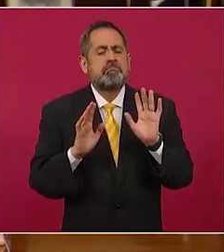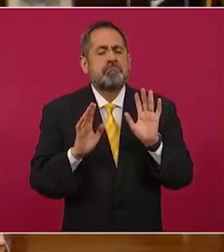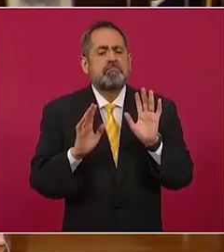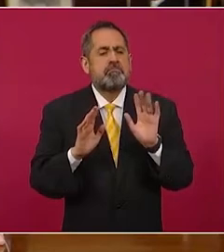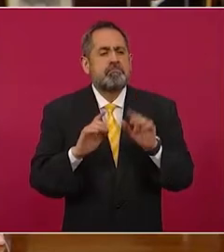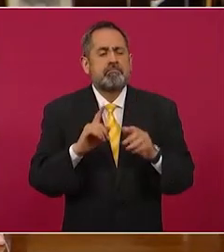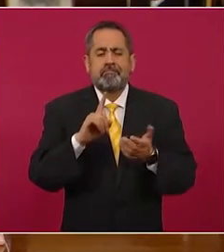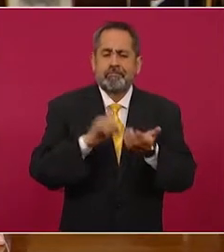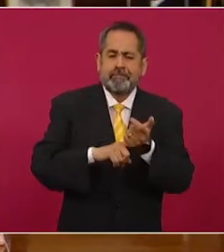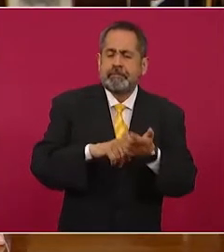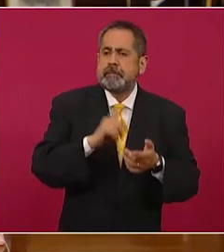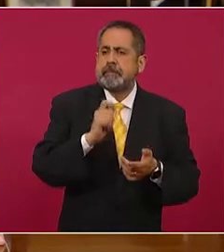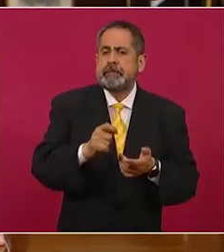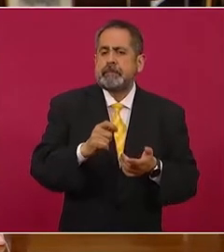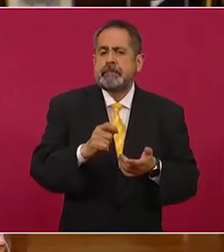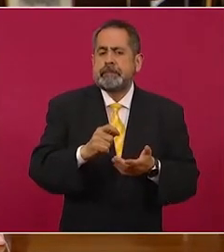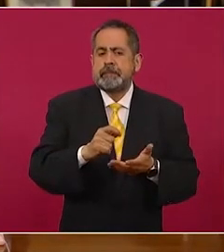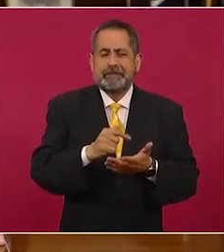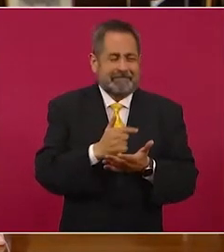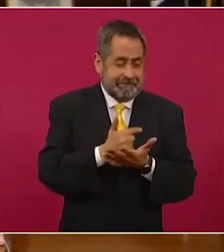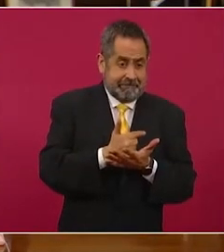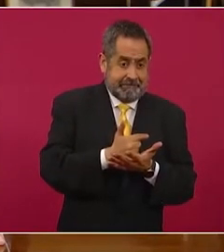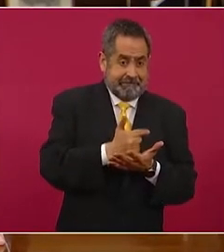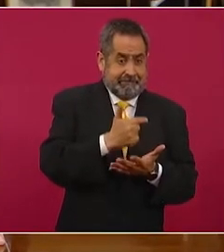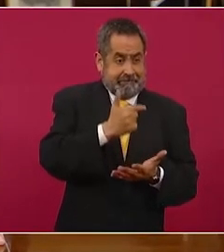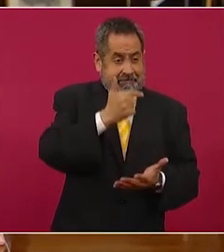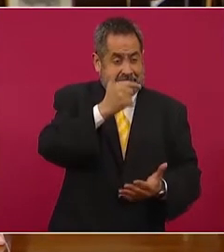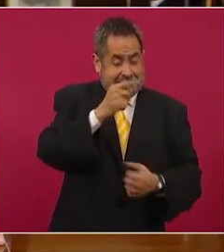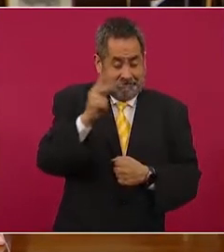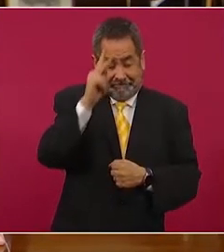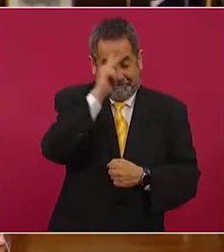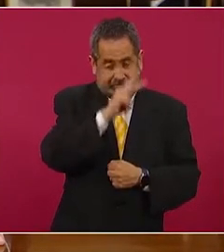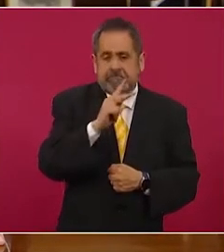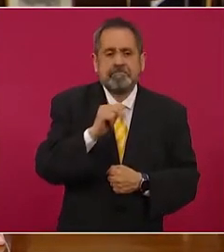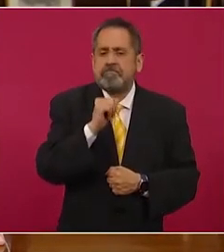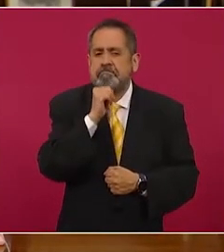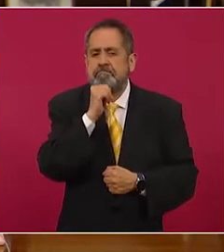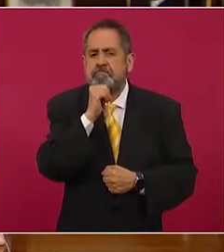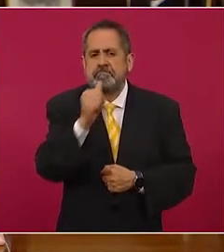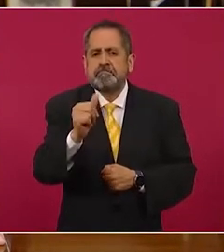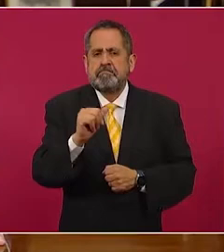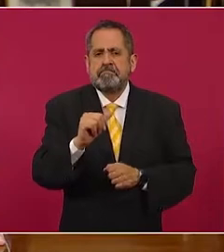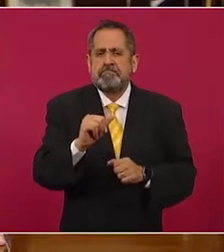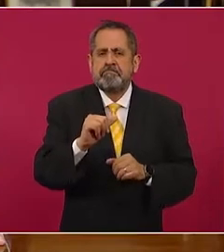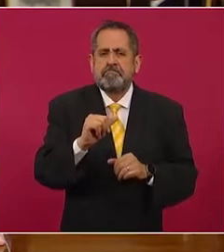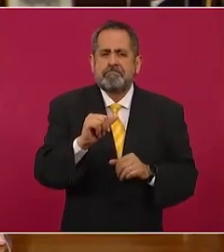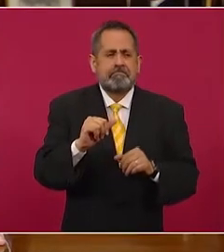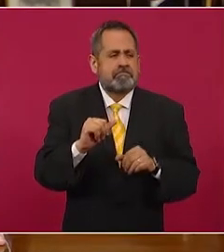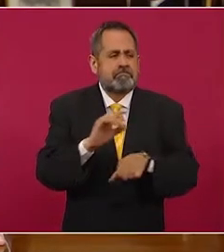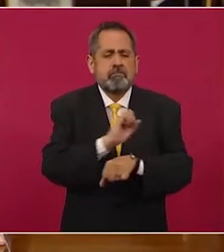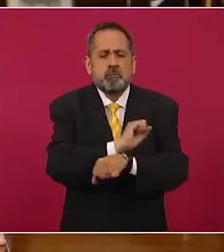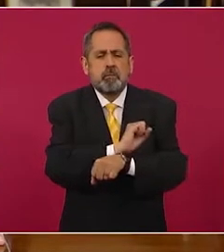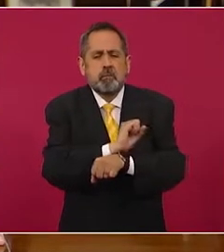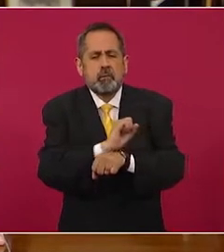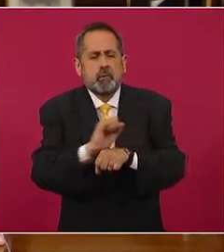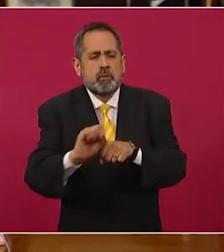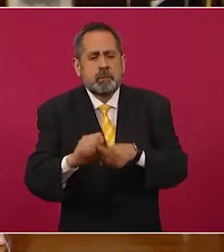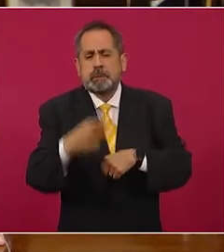el nivel, el grado de peligro